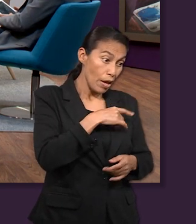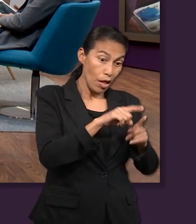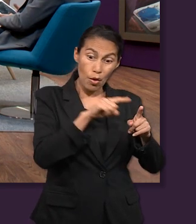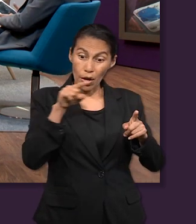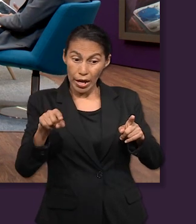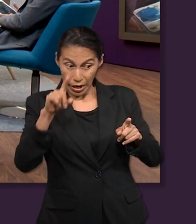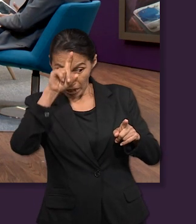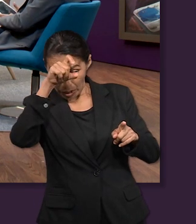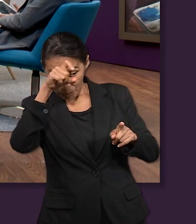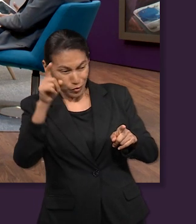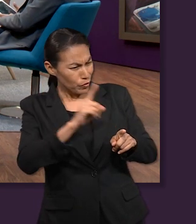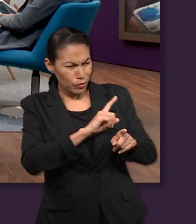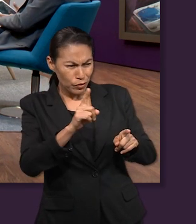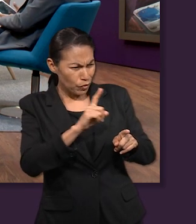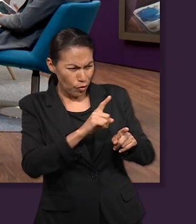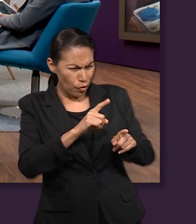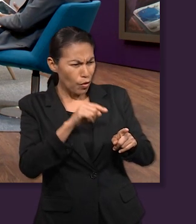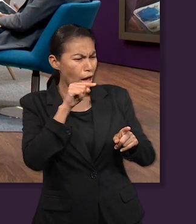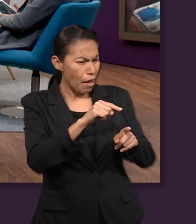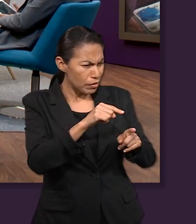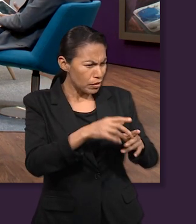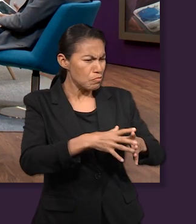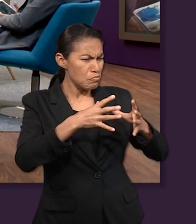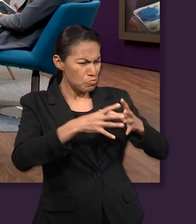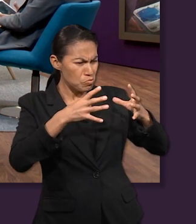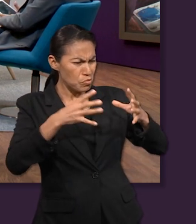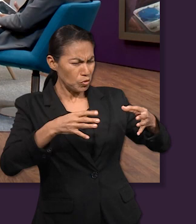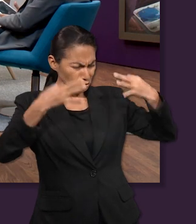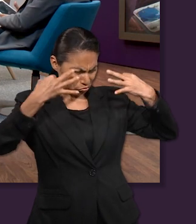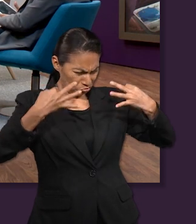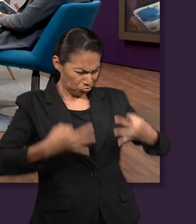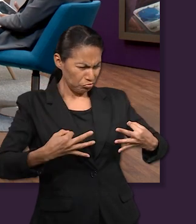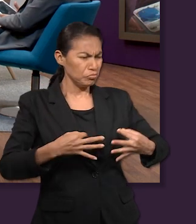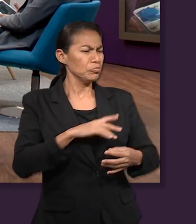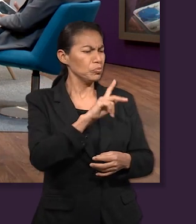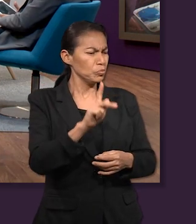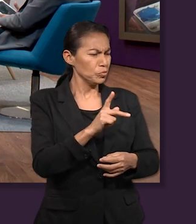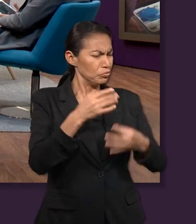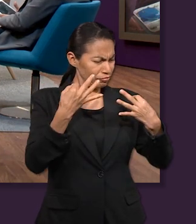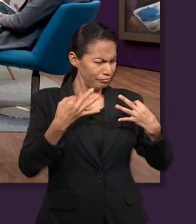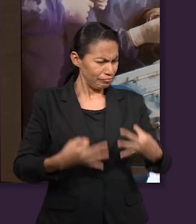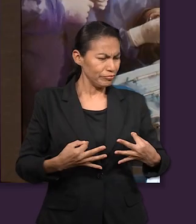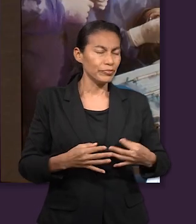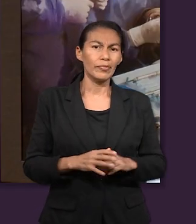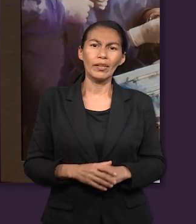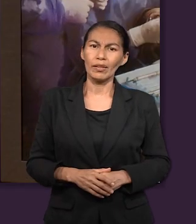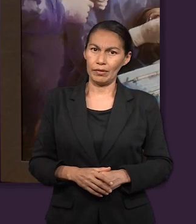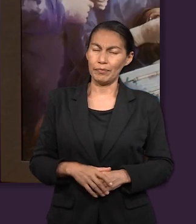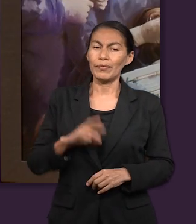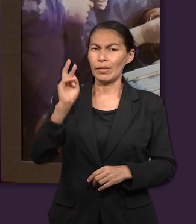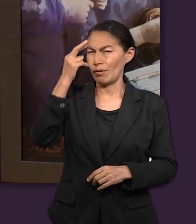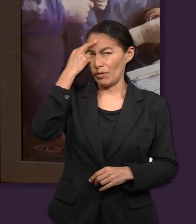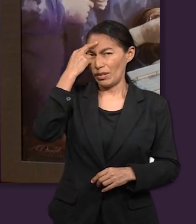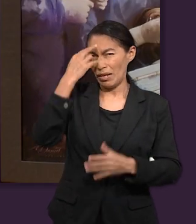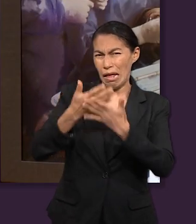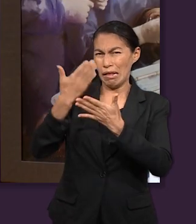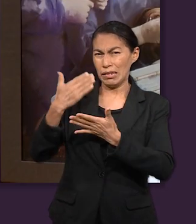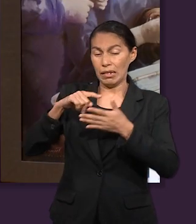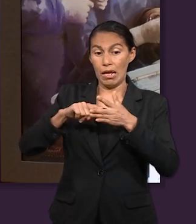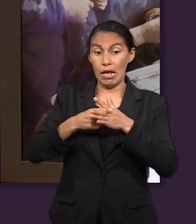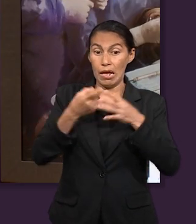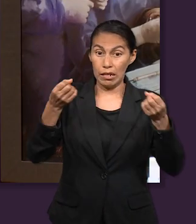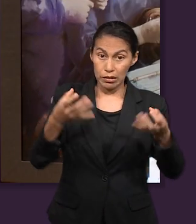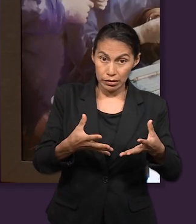padre. No temas descender a Egipto, porque allí haré de ti una gran nación. Si